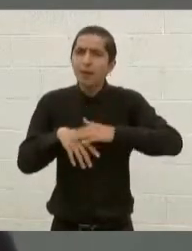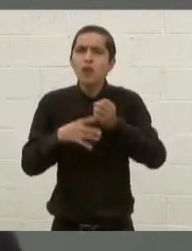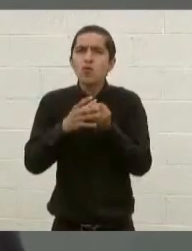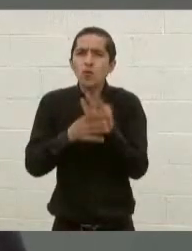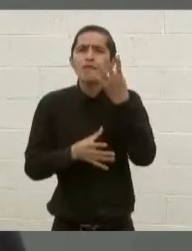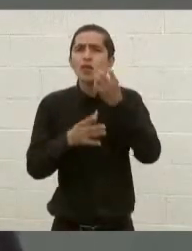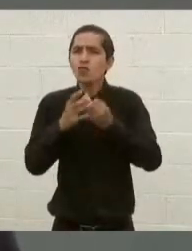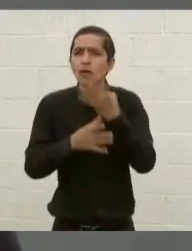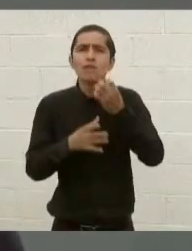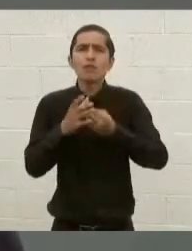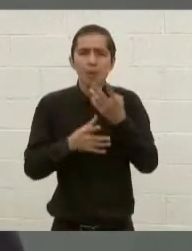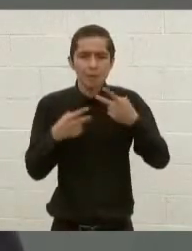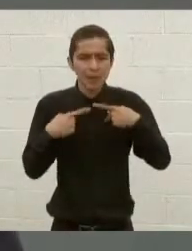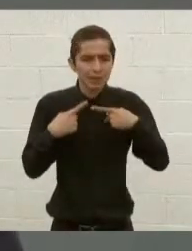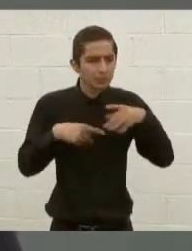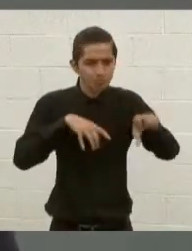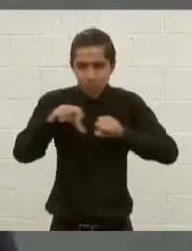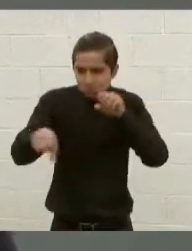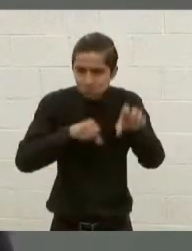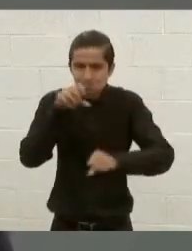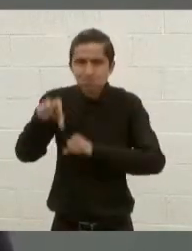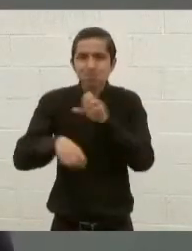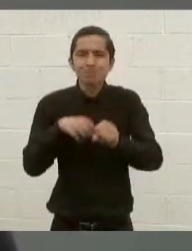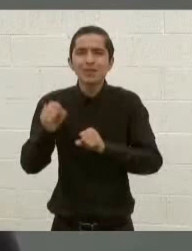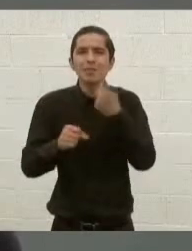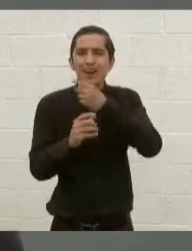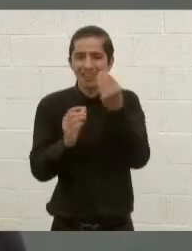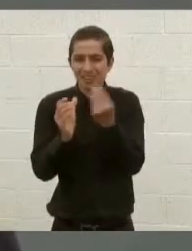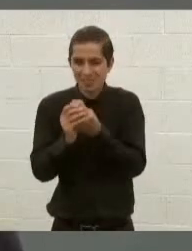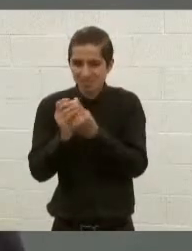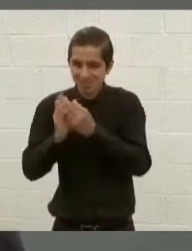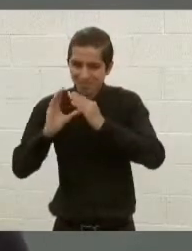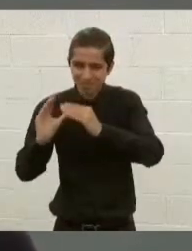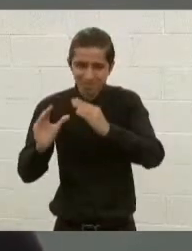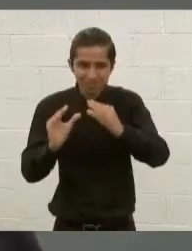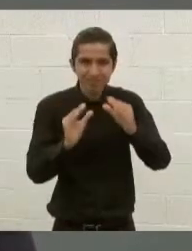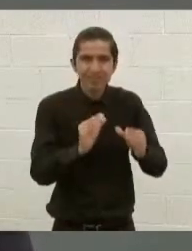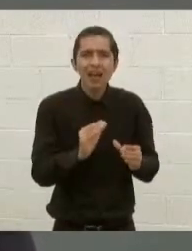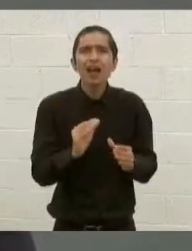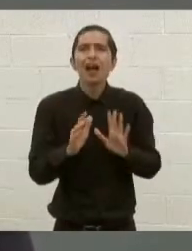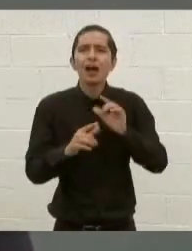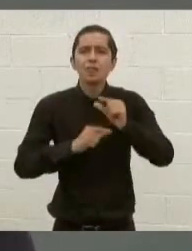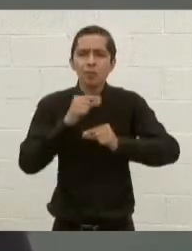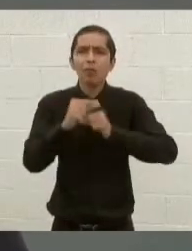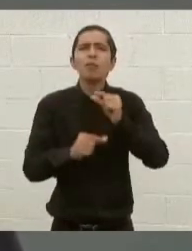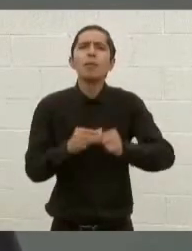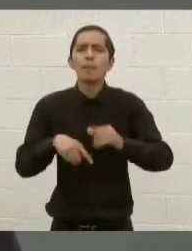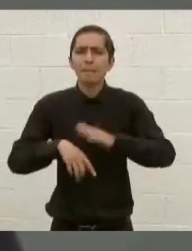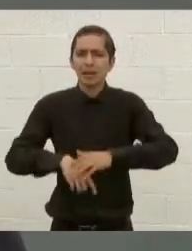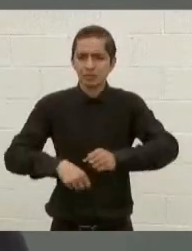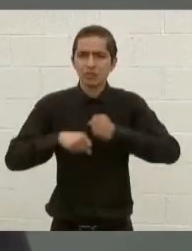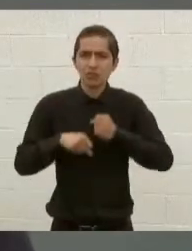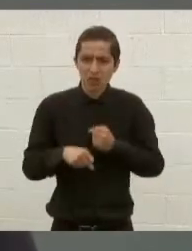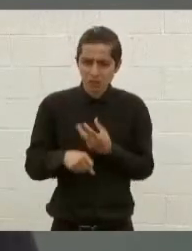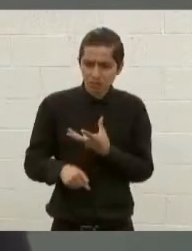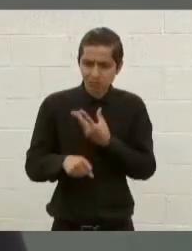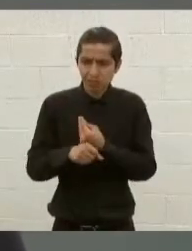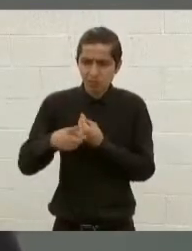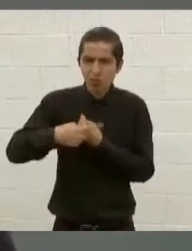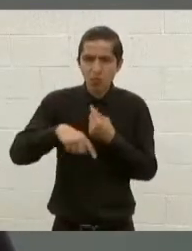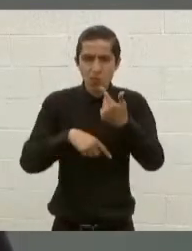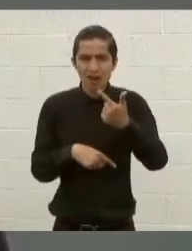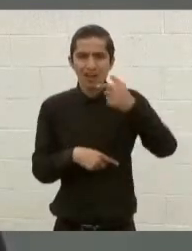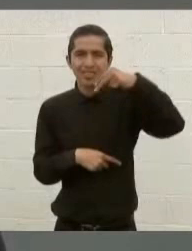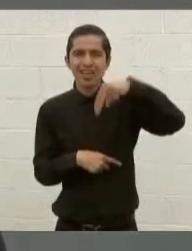elementos de los procesos de reclutamiento y capacitación iremos consolidando la presencia de la